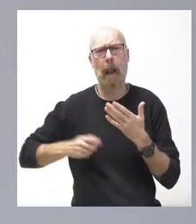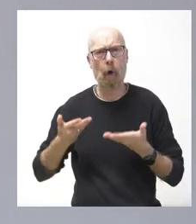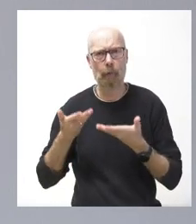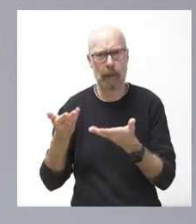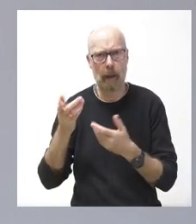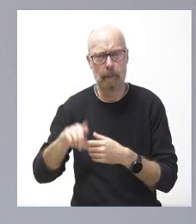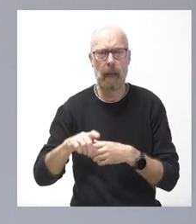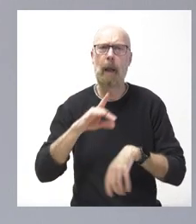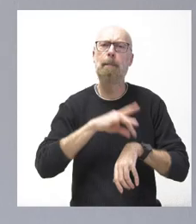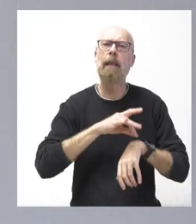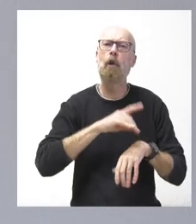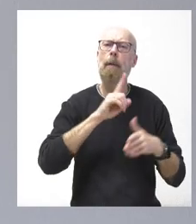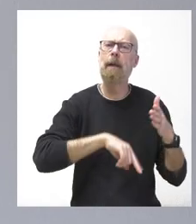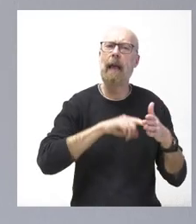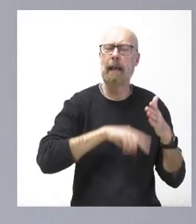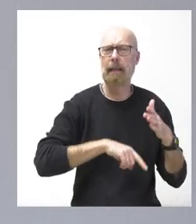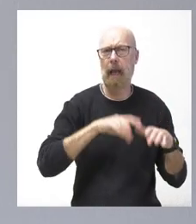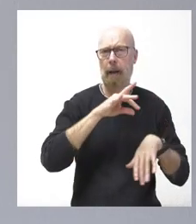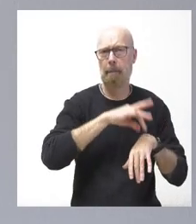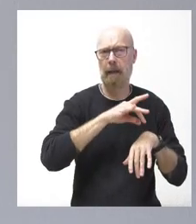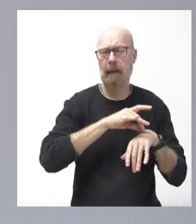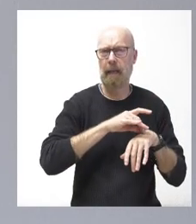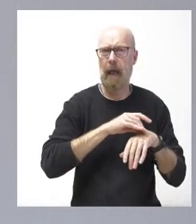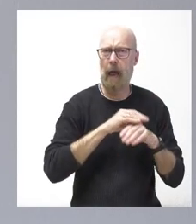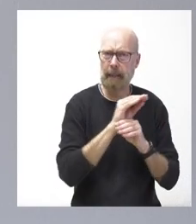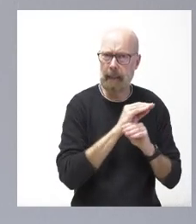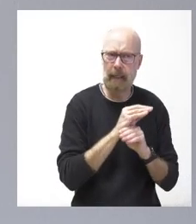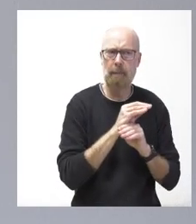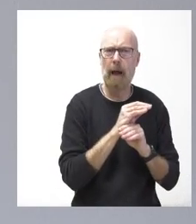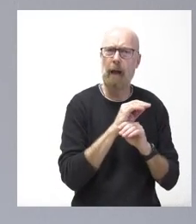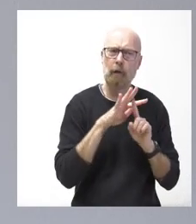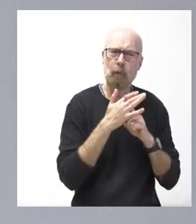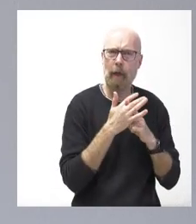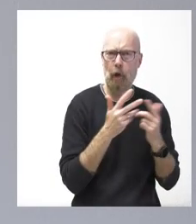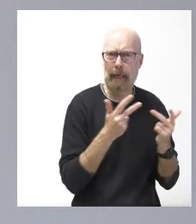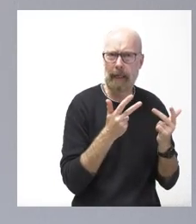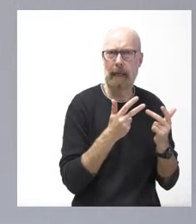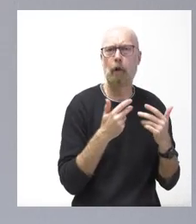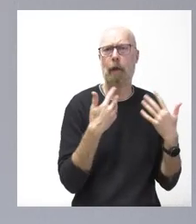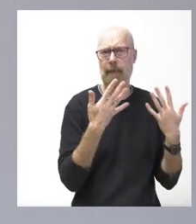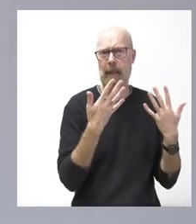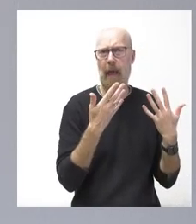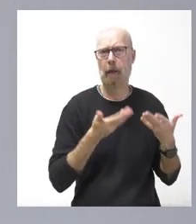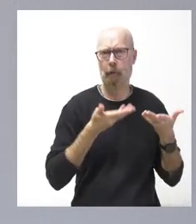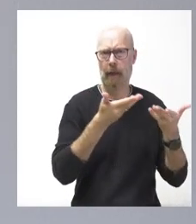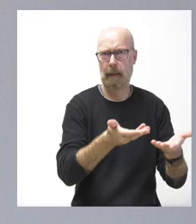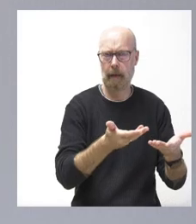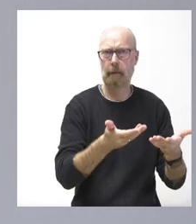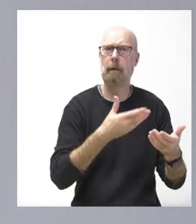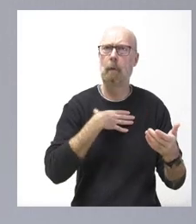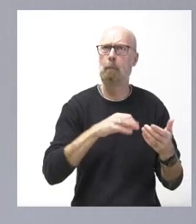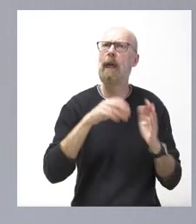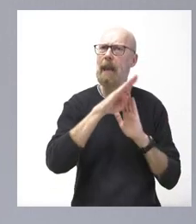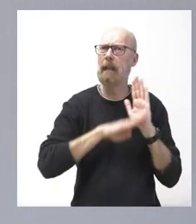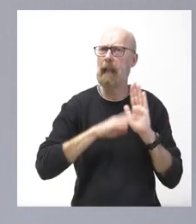Médicos especialistas en medicina intensiva y cuidados críticos, 10. No se preocupen porque les podemos proporcionar este listado sin ningún